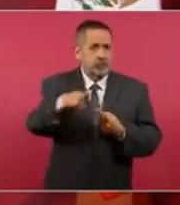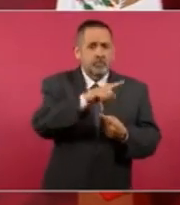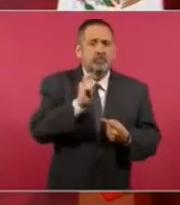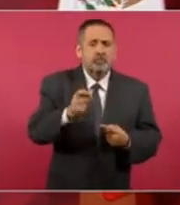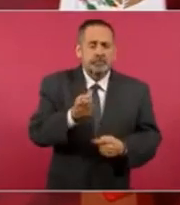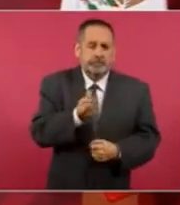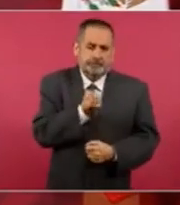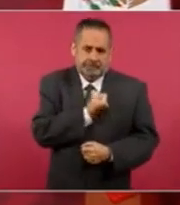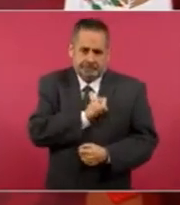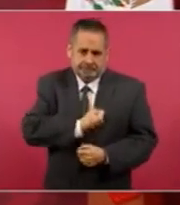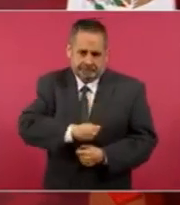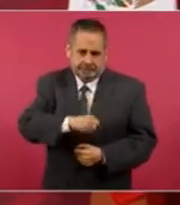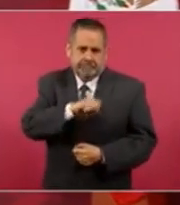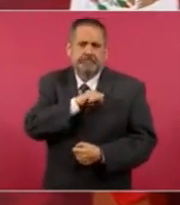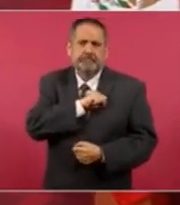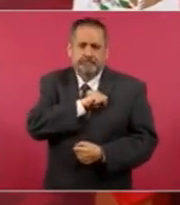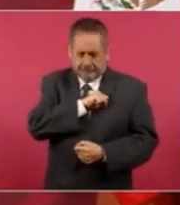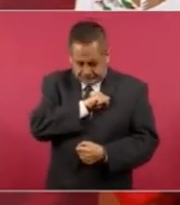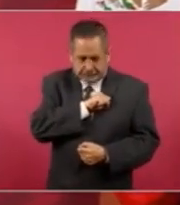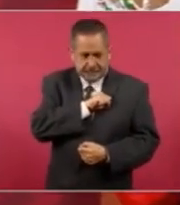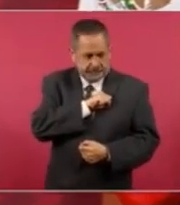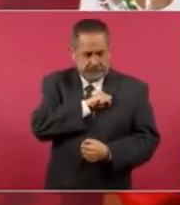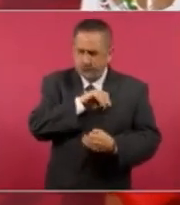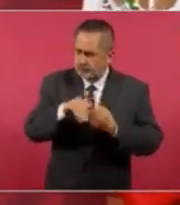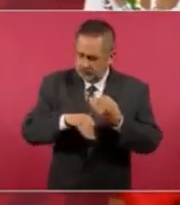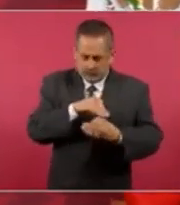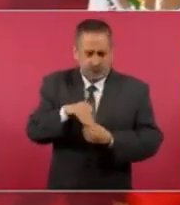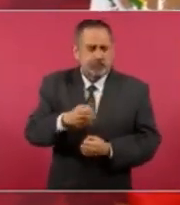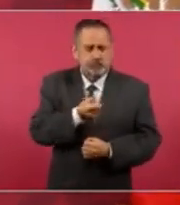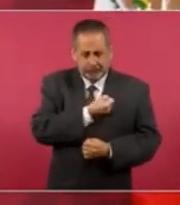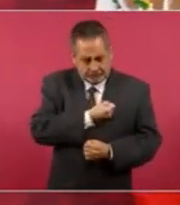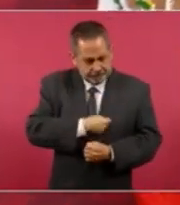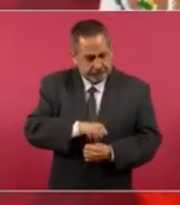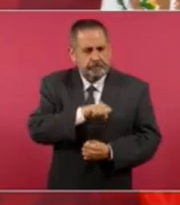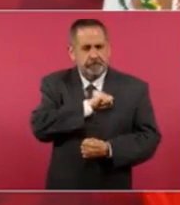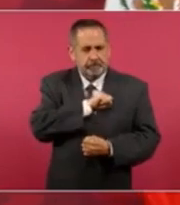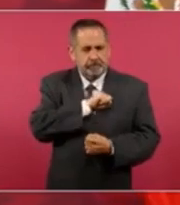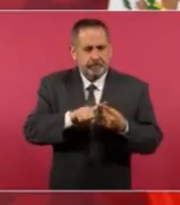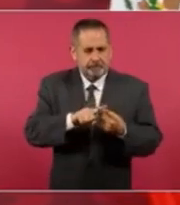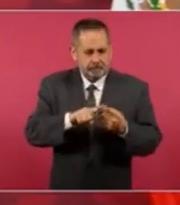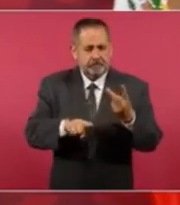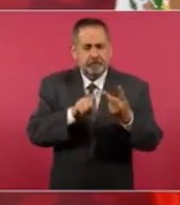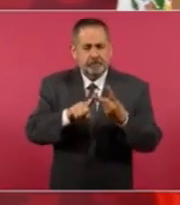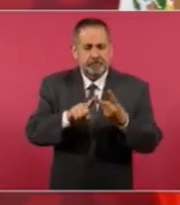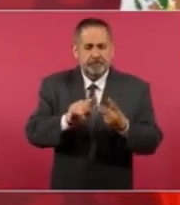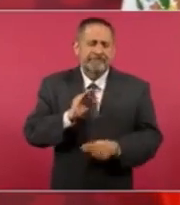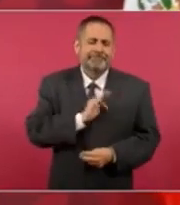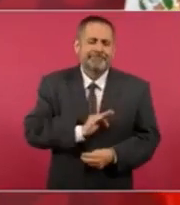y felicidad.